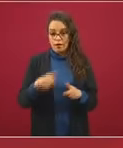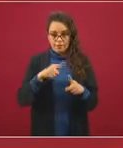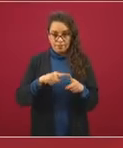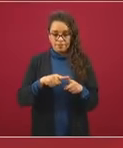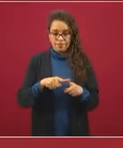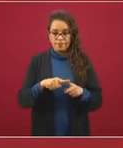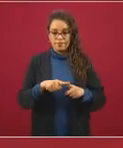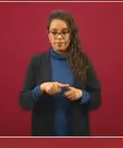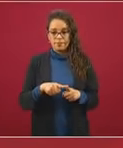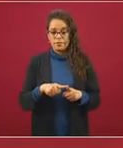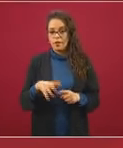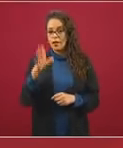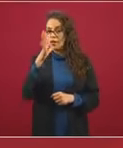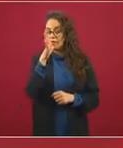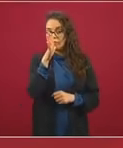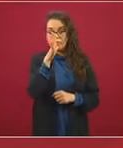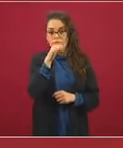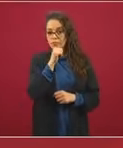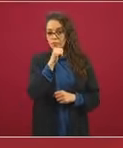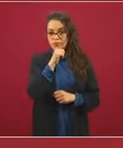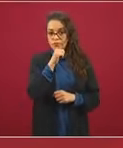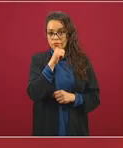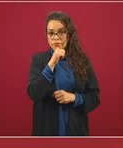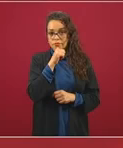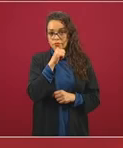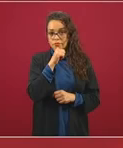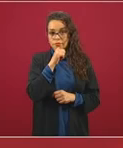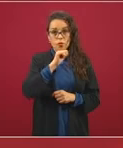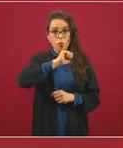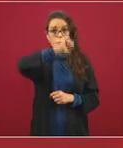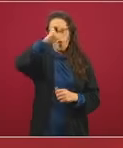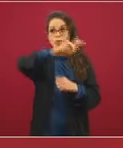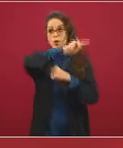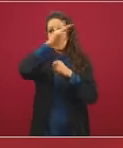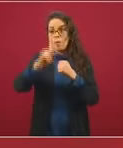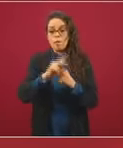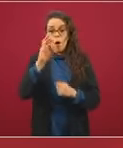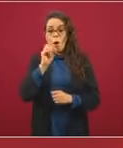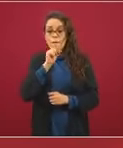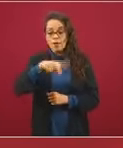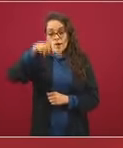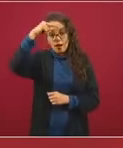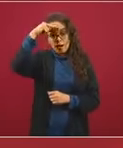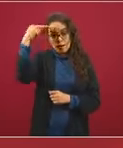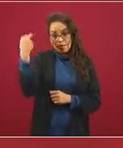podemos estar ni México ni cualquier otro país en un Estado